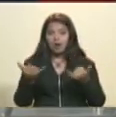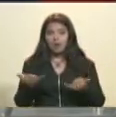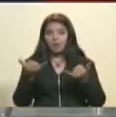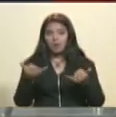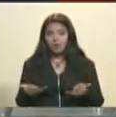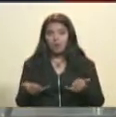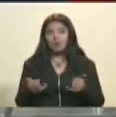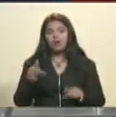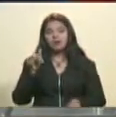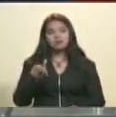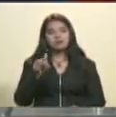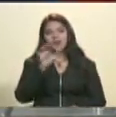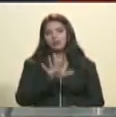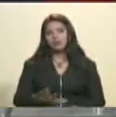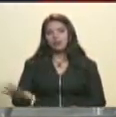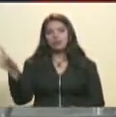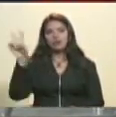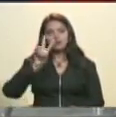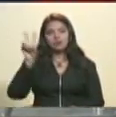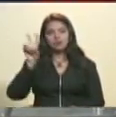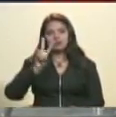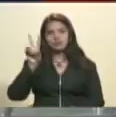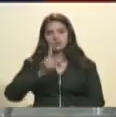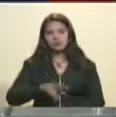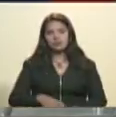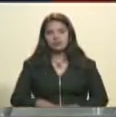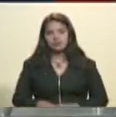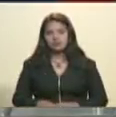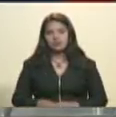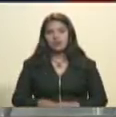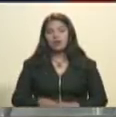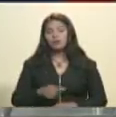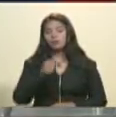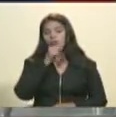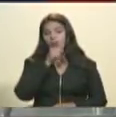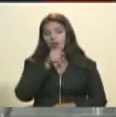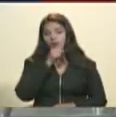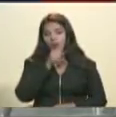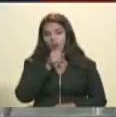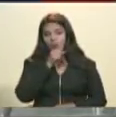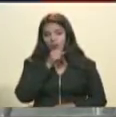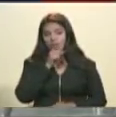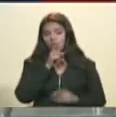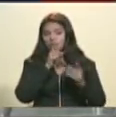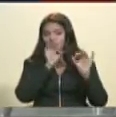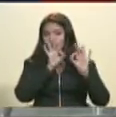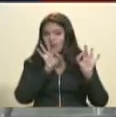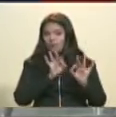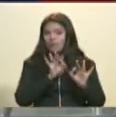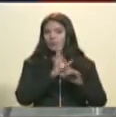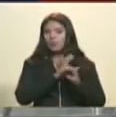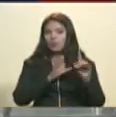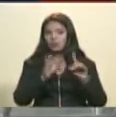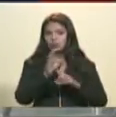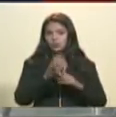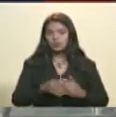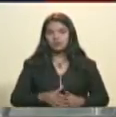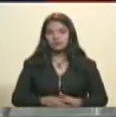en todos los territorios de nuestros abuelos ancestrales según sus formas y culturas.